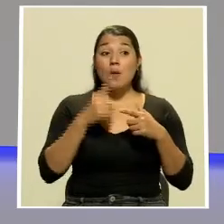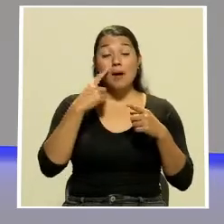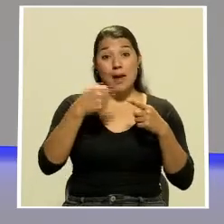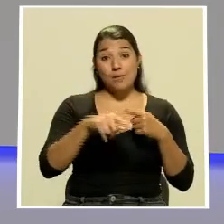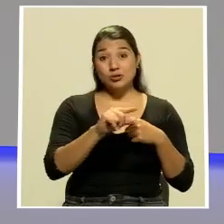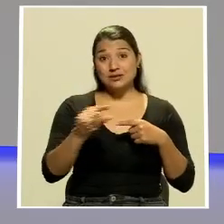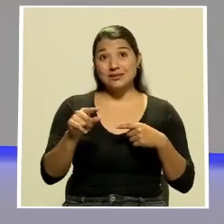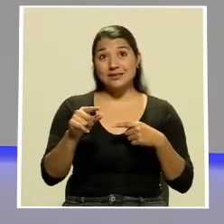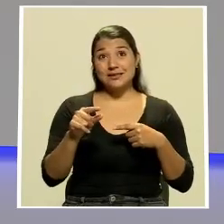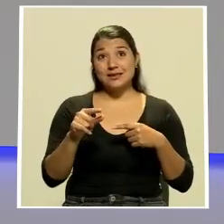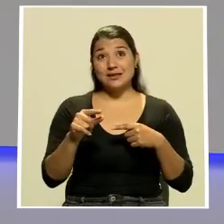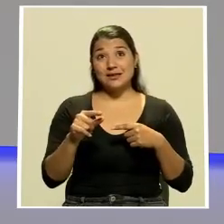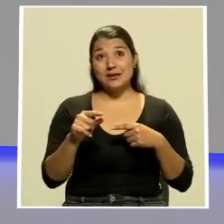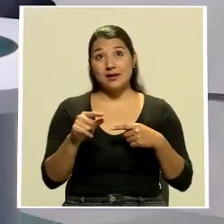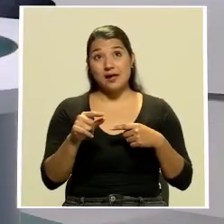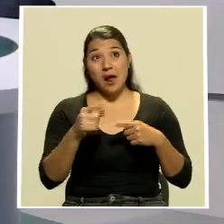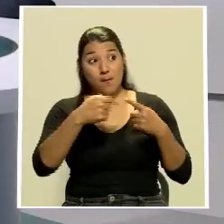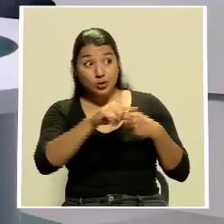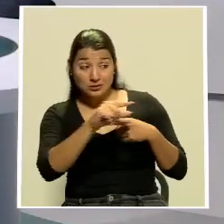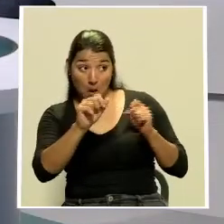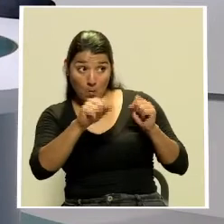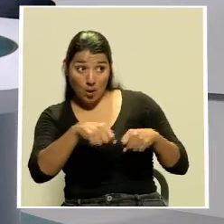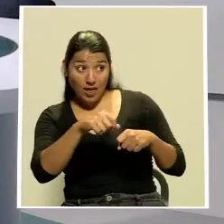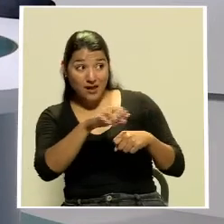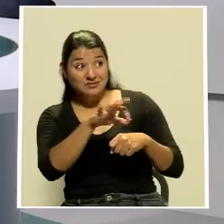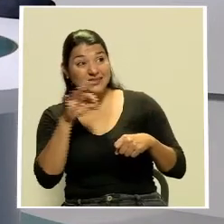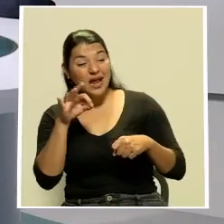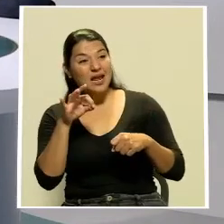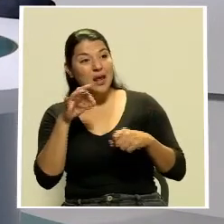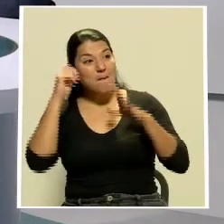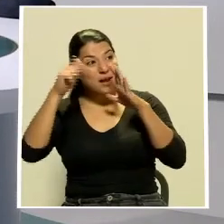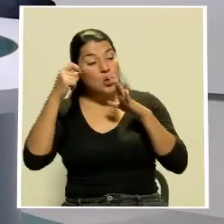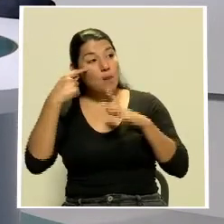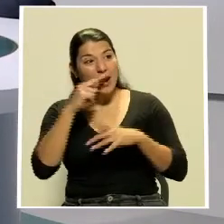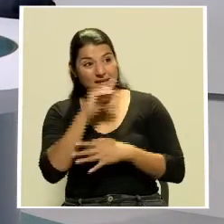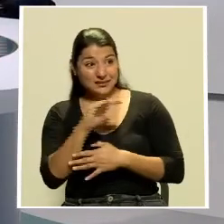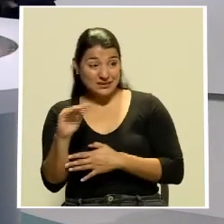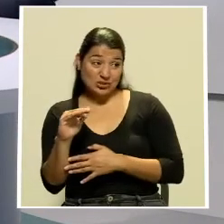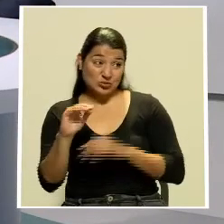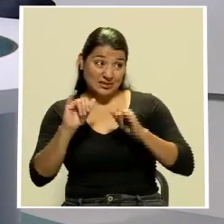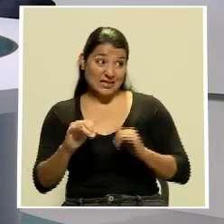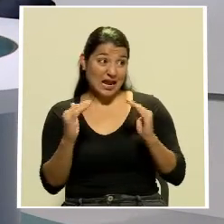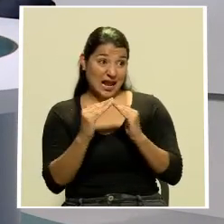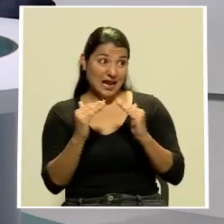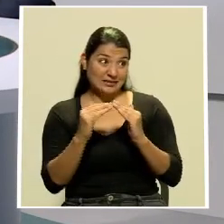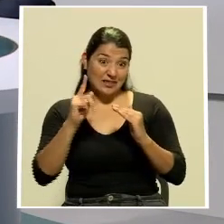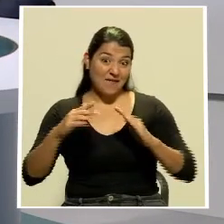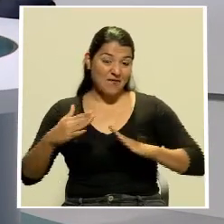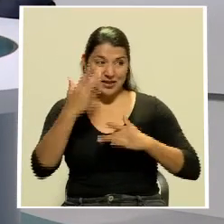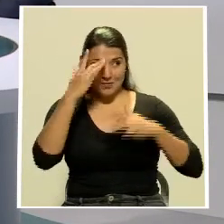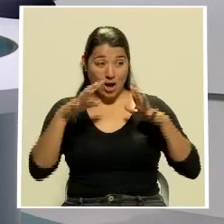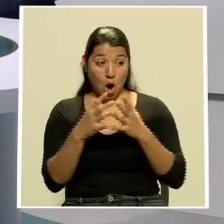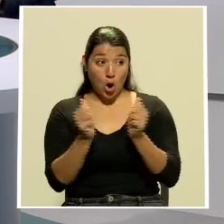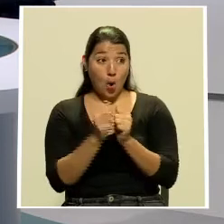semana tengo la tarea de que pueda traer algunas recomendaciones para niños o chicos que también están en la casa y tienen que vivir la pandemia en casa junto a